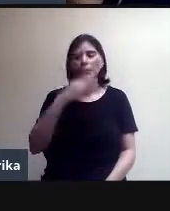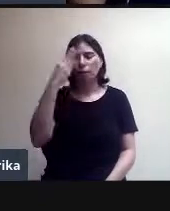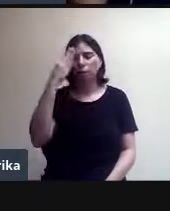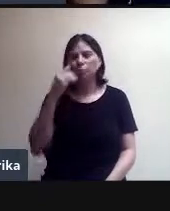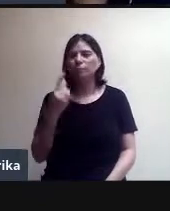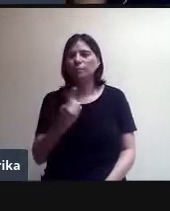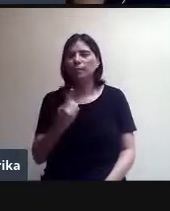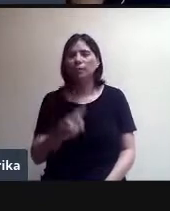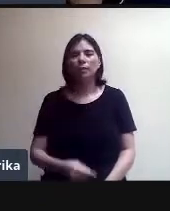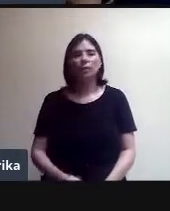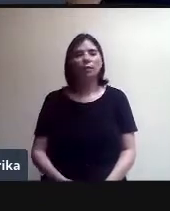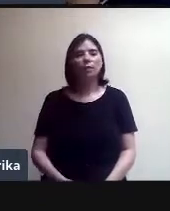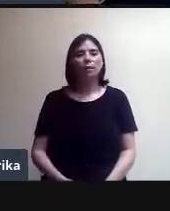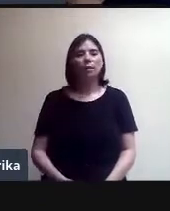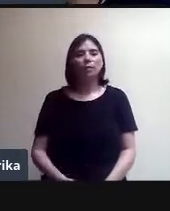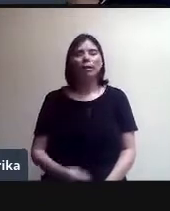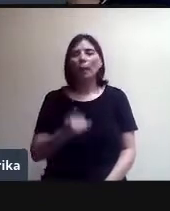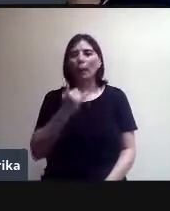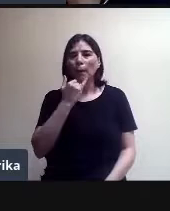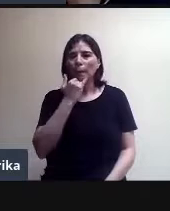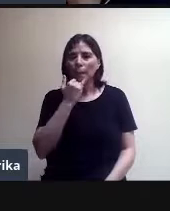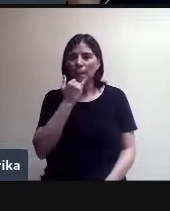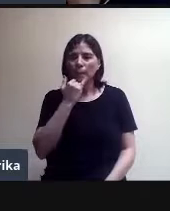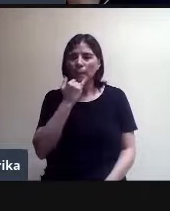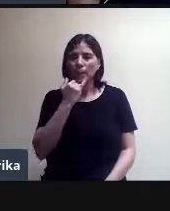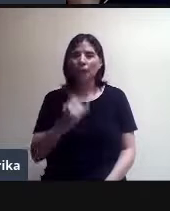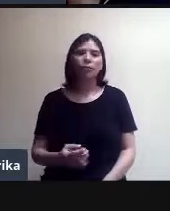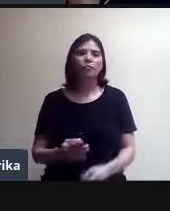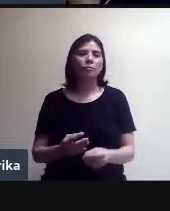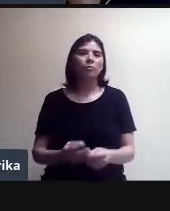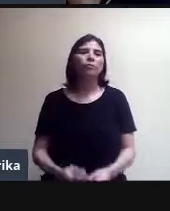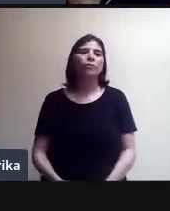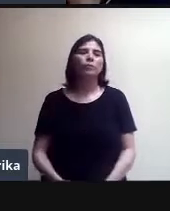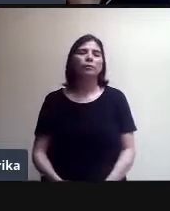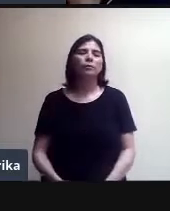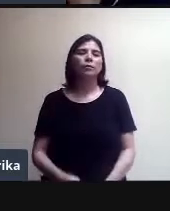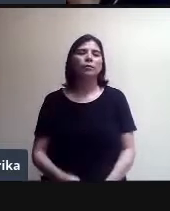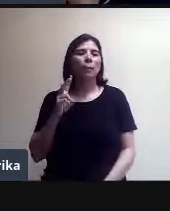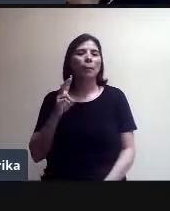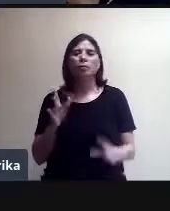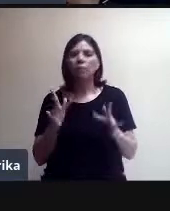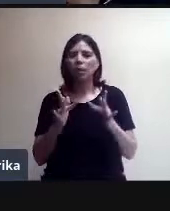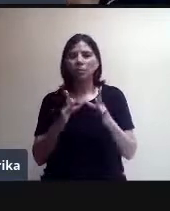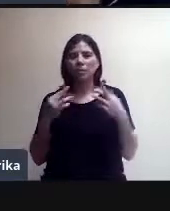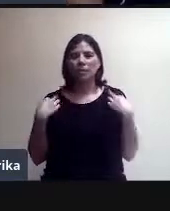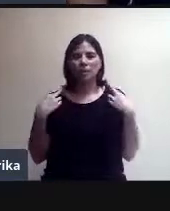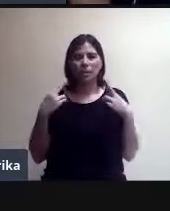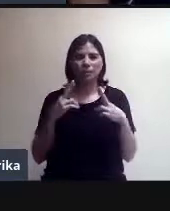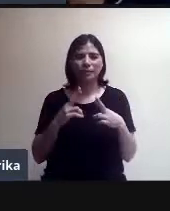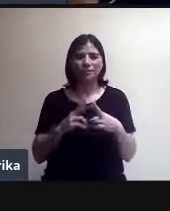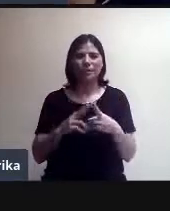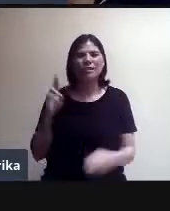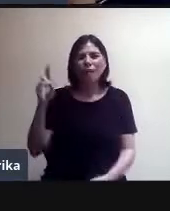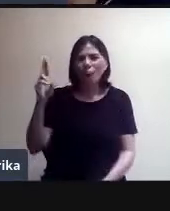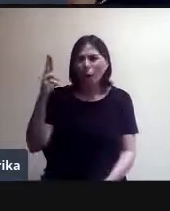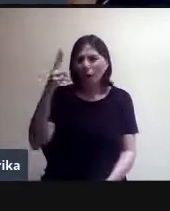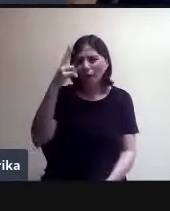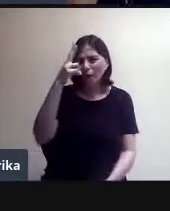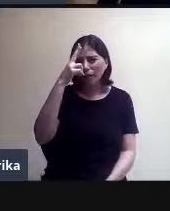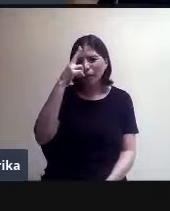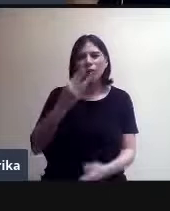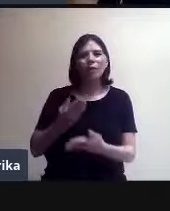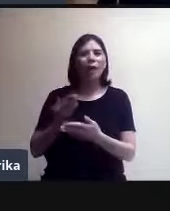el interesante mensaje de, me hiciste recordar que a mi sobrino, la